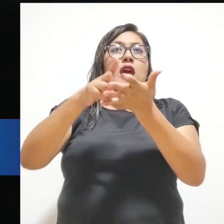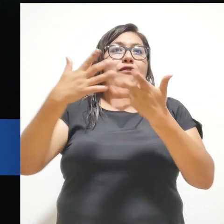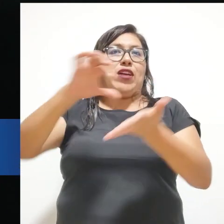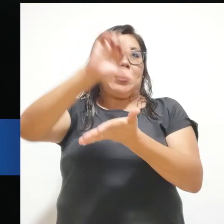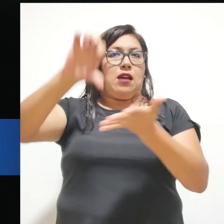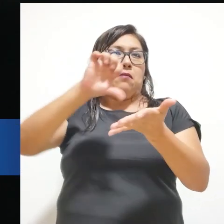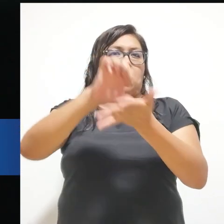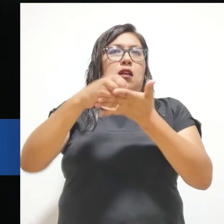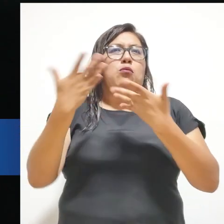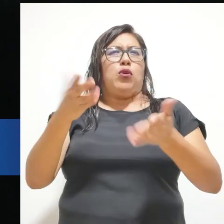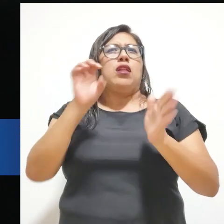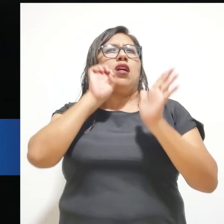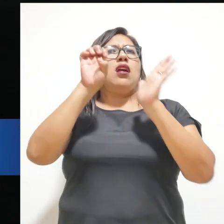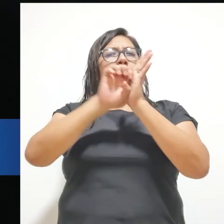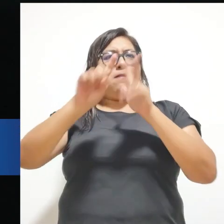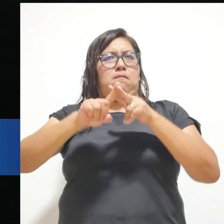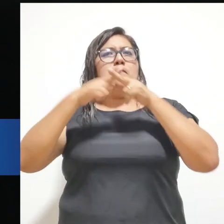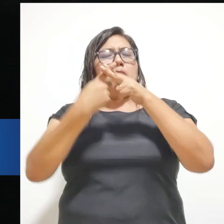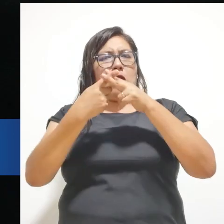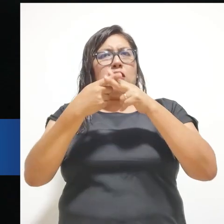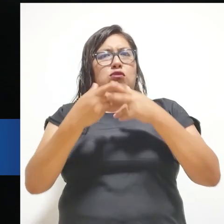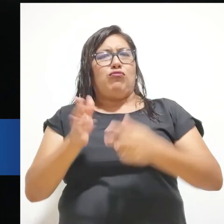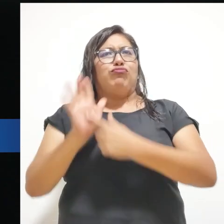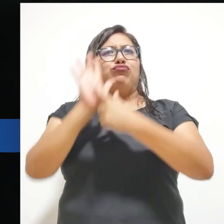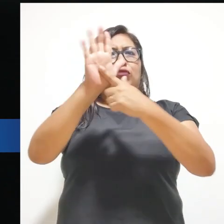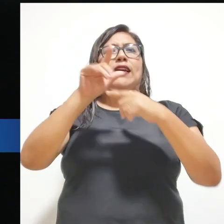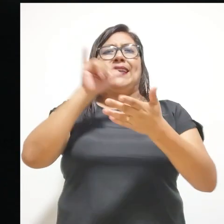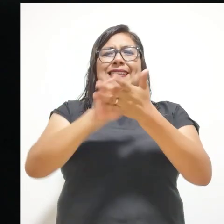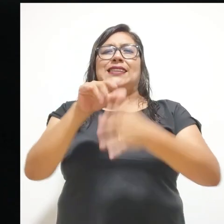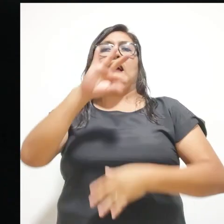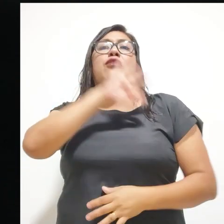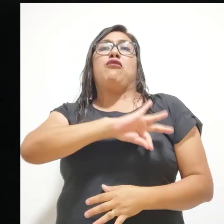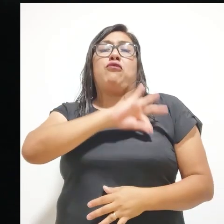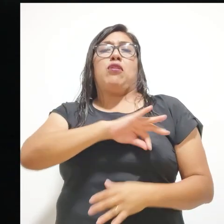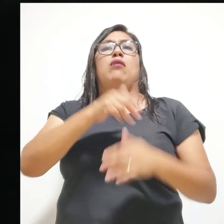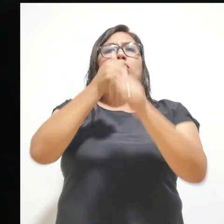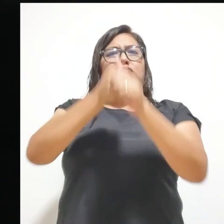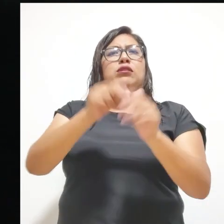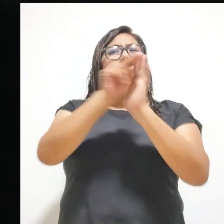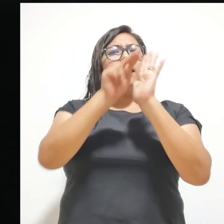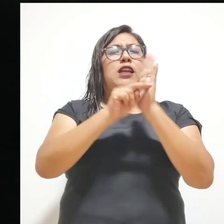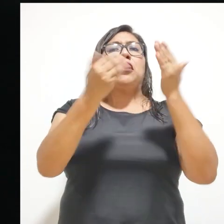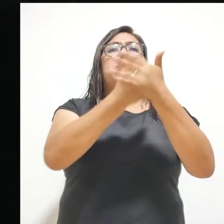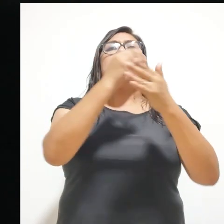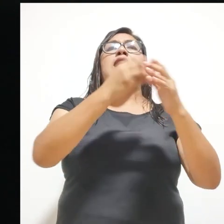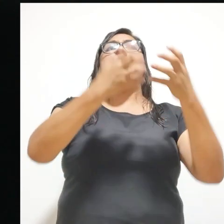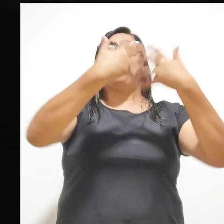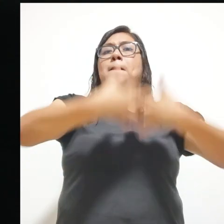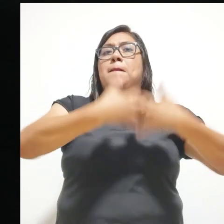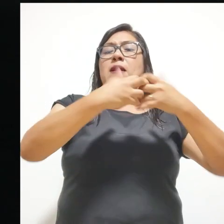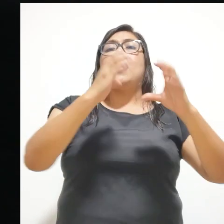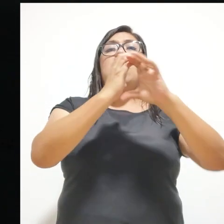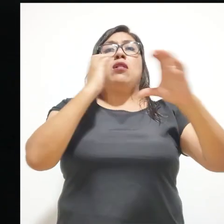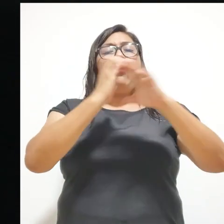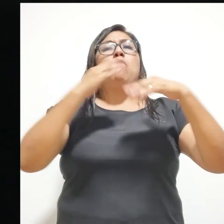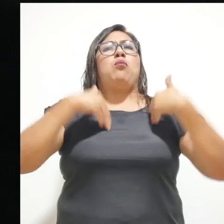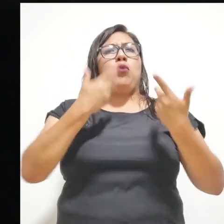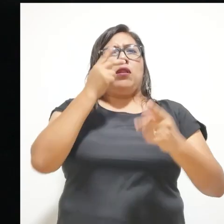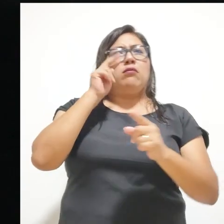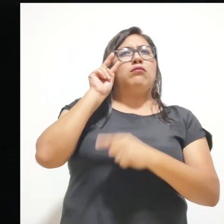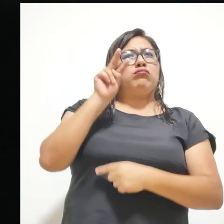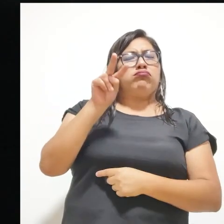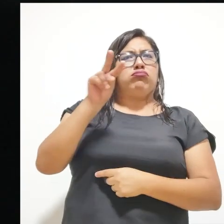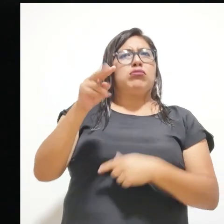de nuestro país, para que sean ejemplo y motor de que este beneficio realmente cunda y las nuevas empresas de transporte puedan